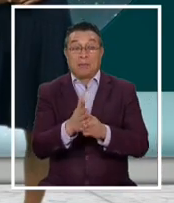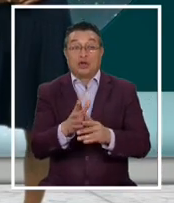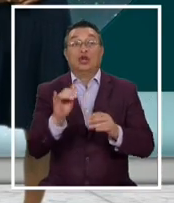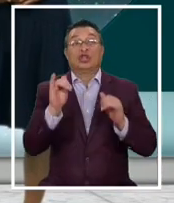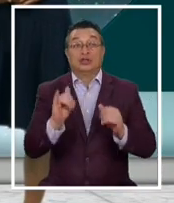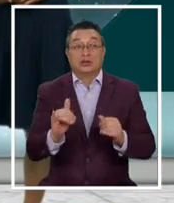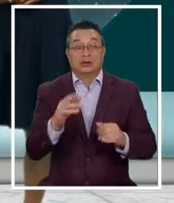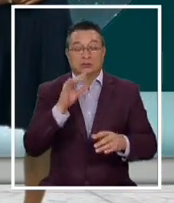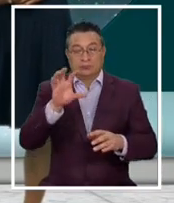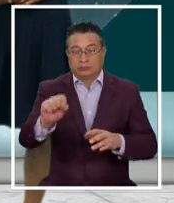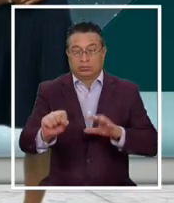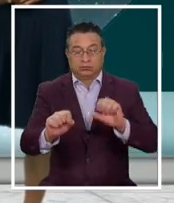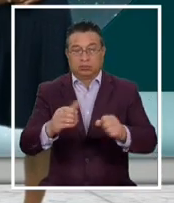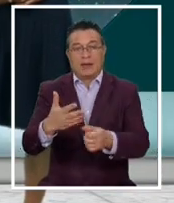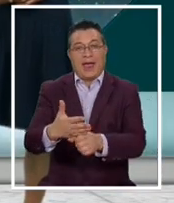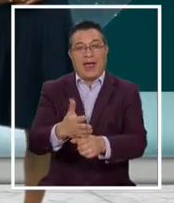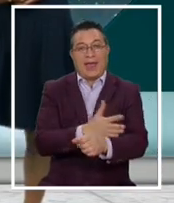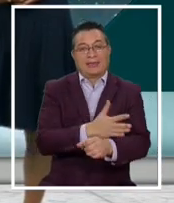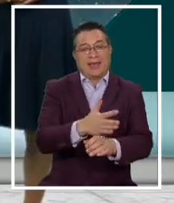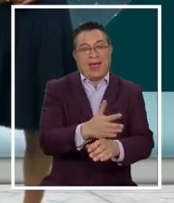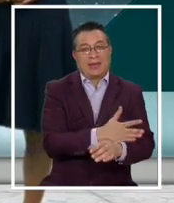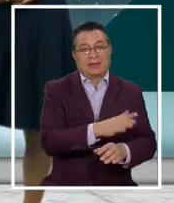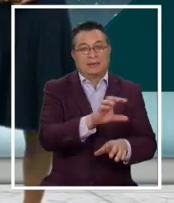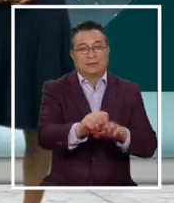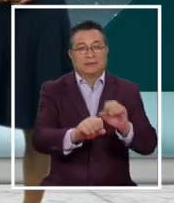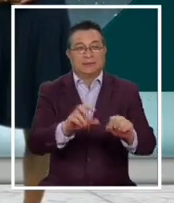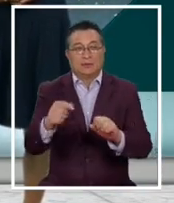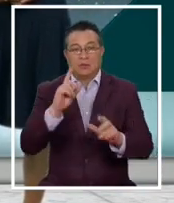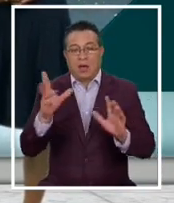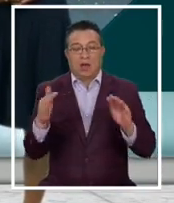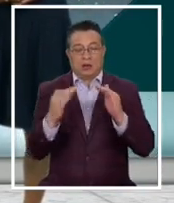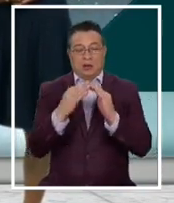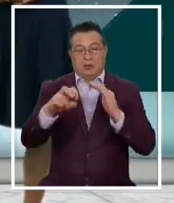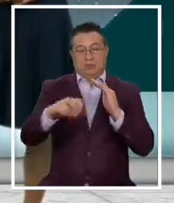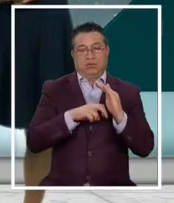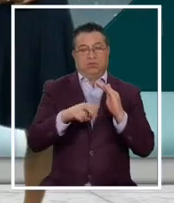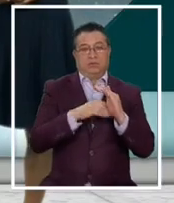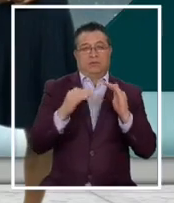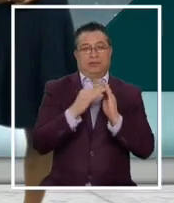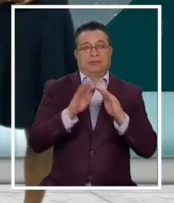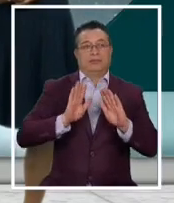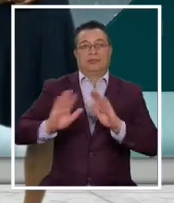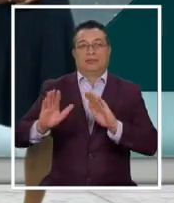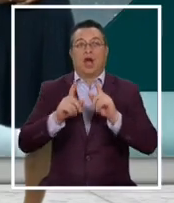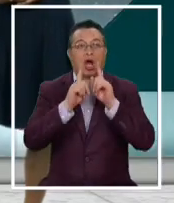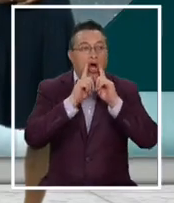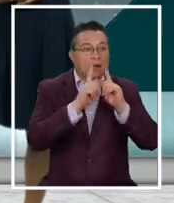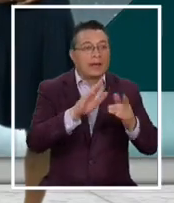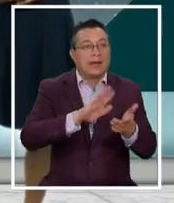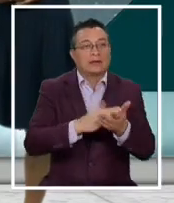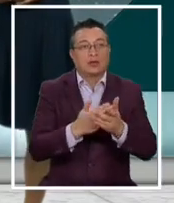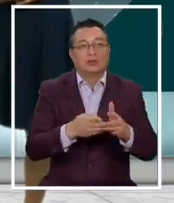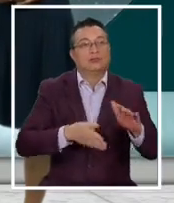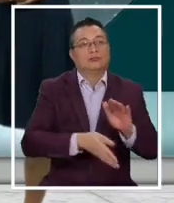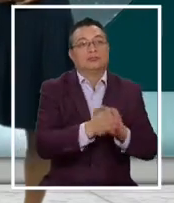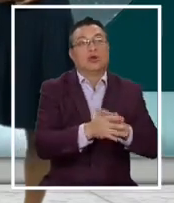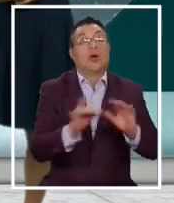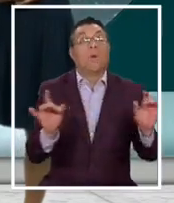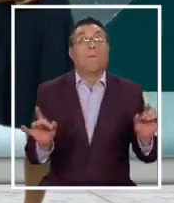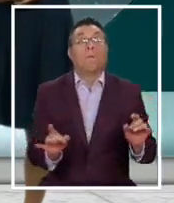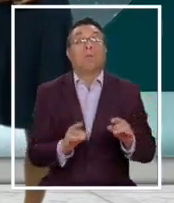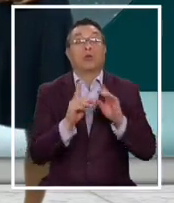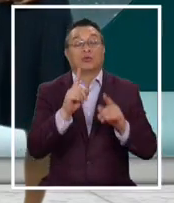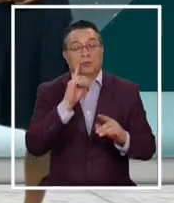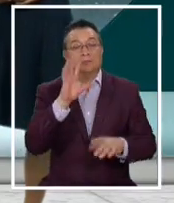y va a servir a una detección temprana para que la gente haga su aislamiento correspondiente y que se vayan a las residencias sanitarias si así